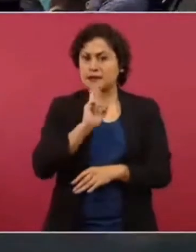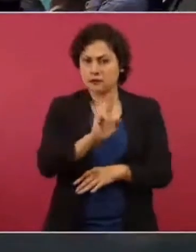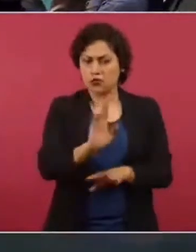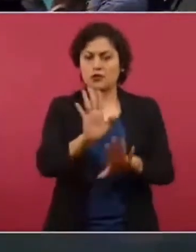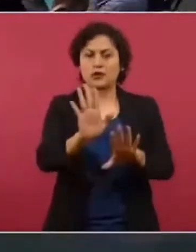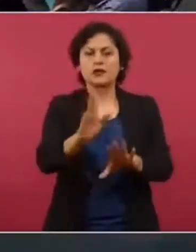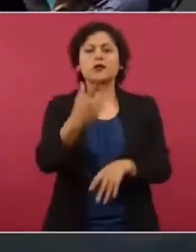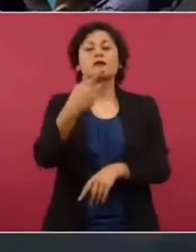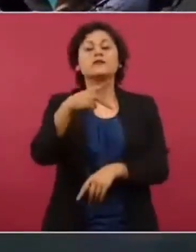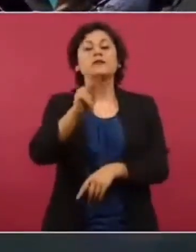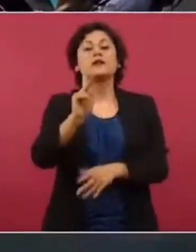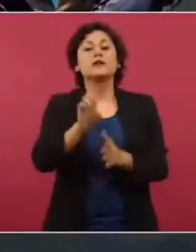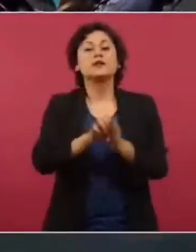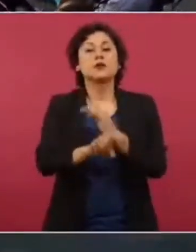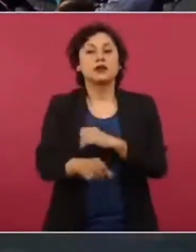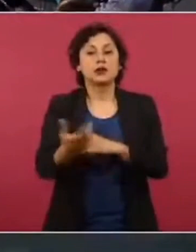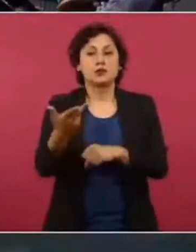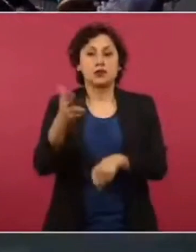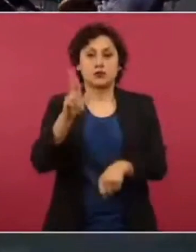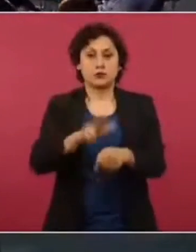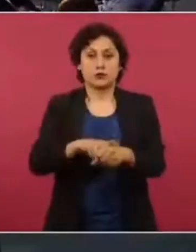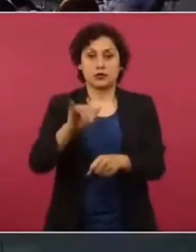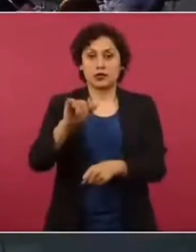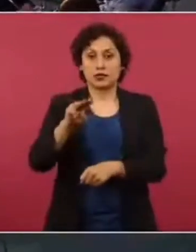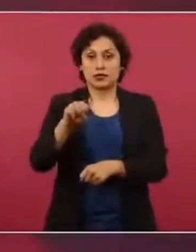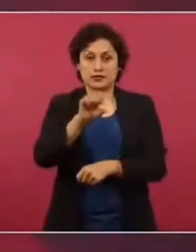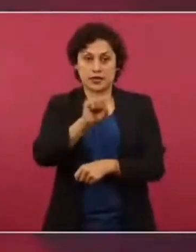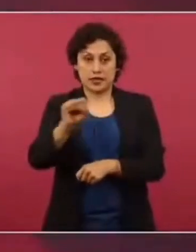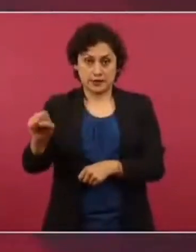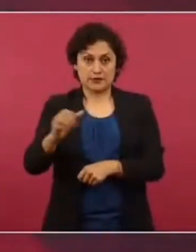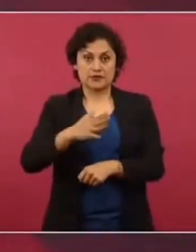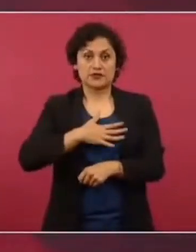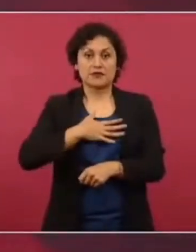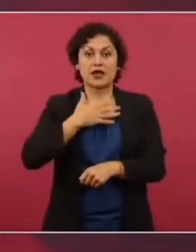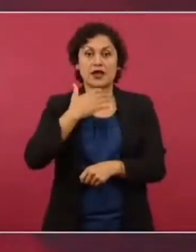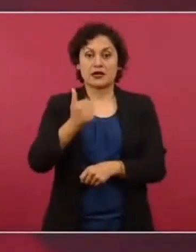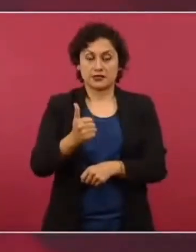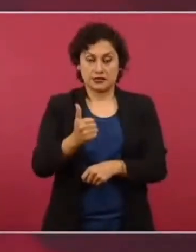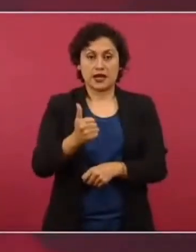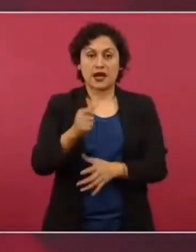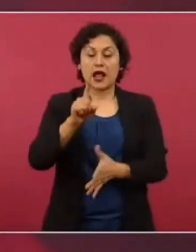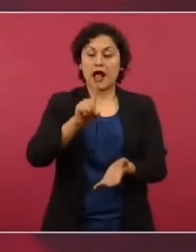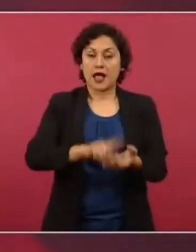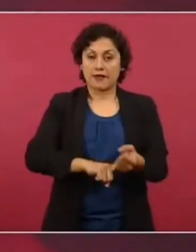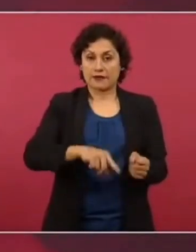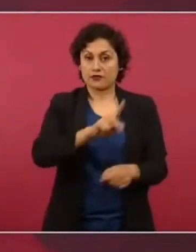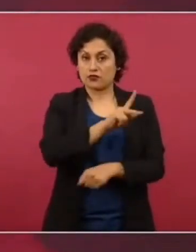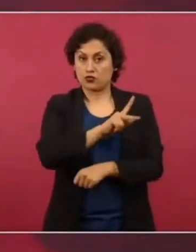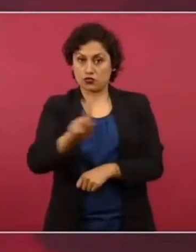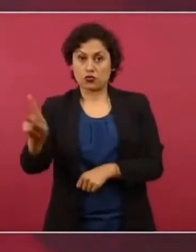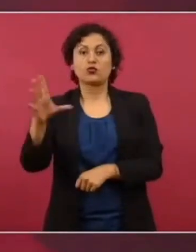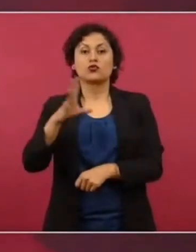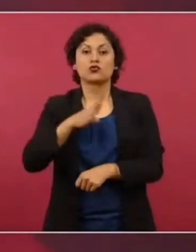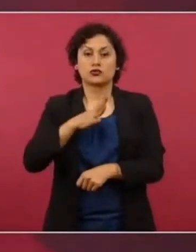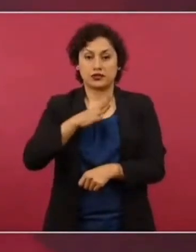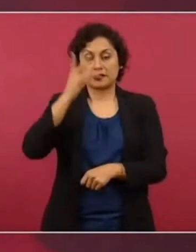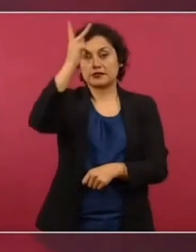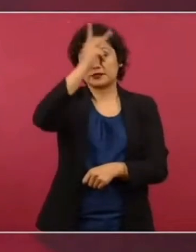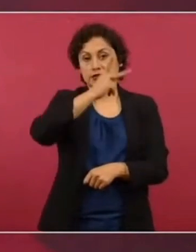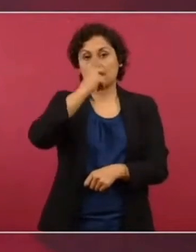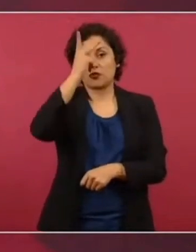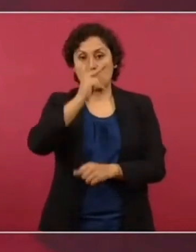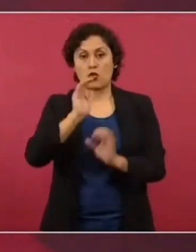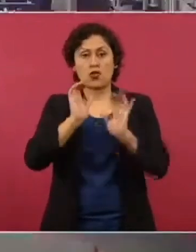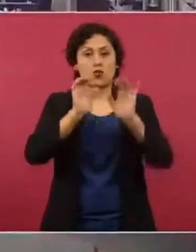los hospitales del INSS Bienestar, en todos se está contratando psicólogos